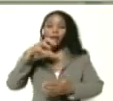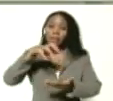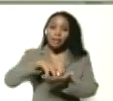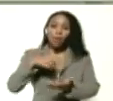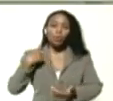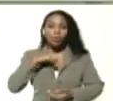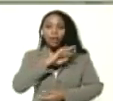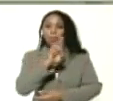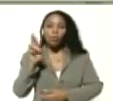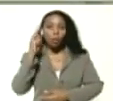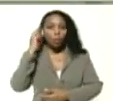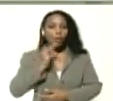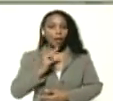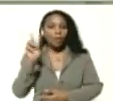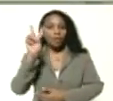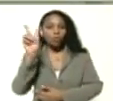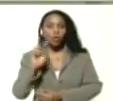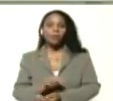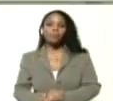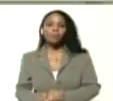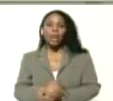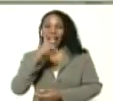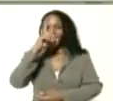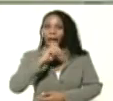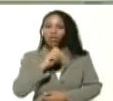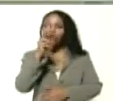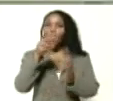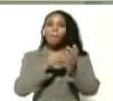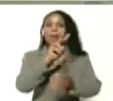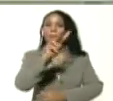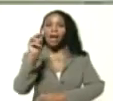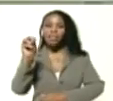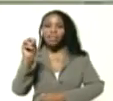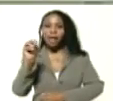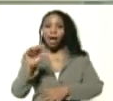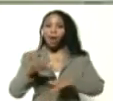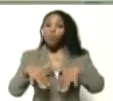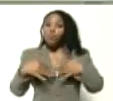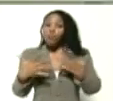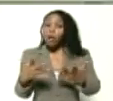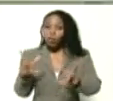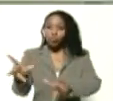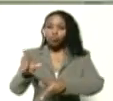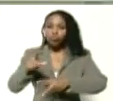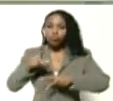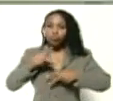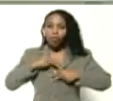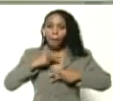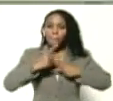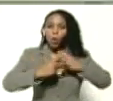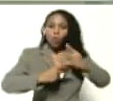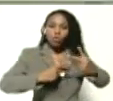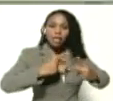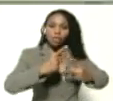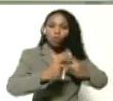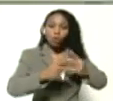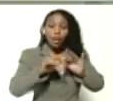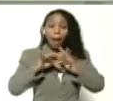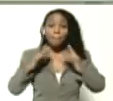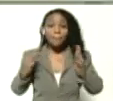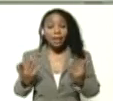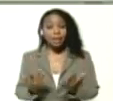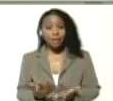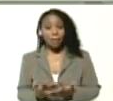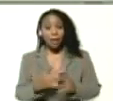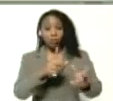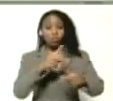Bolivariana. Fíjese usted, en el año, 2020, cuando asumimos, el proceso, de la pandemia, y